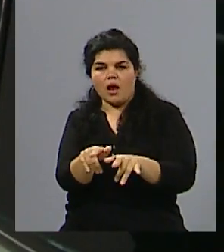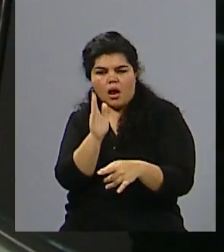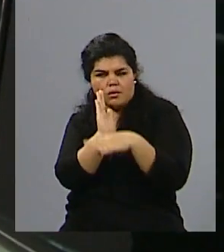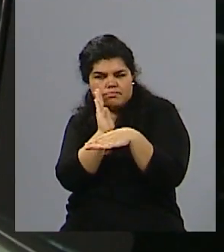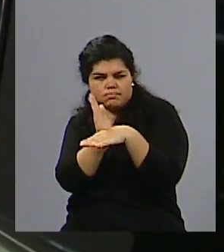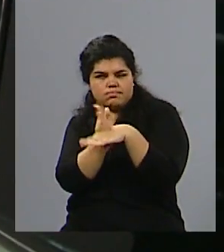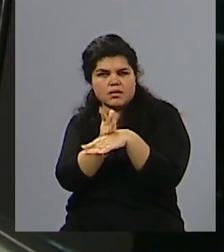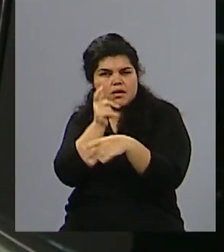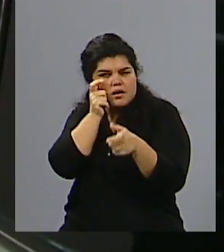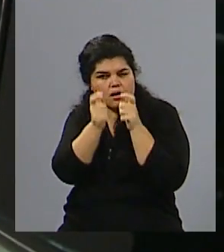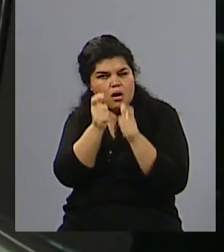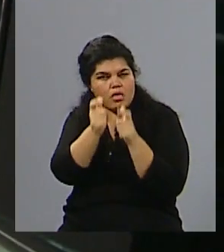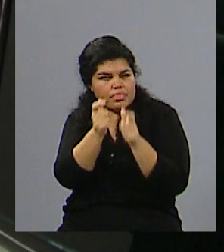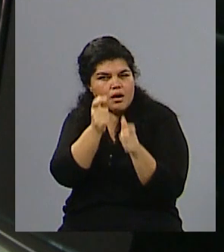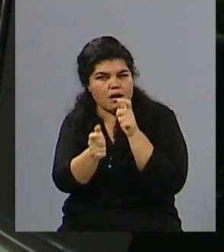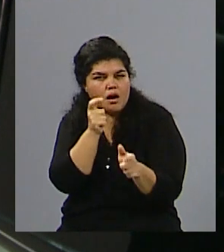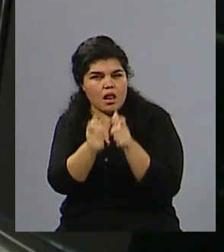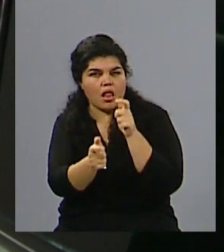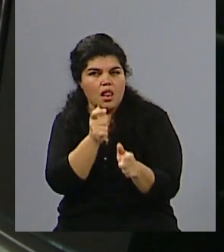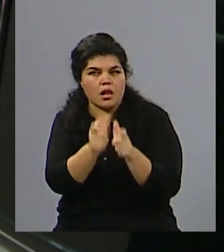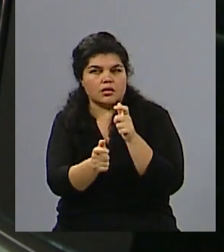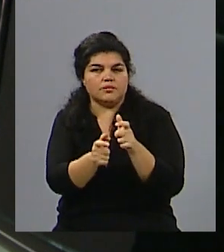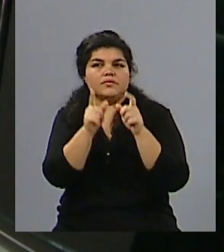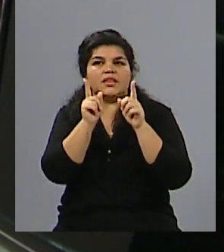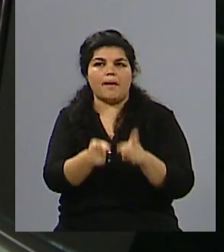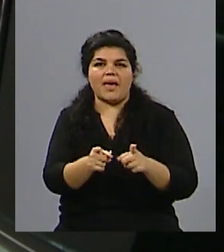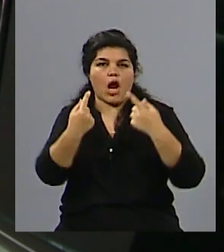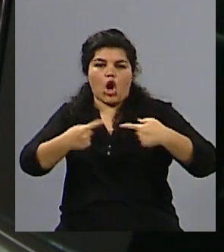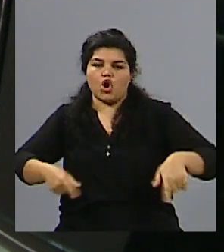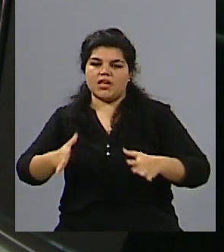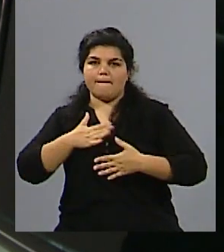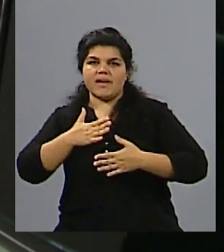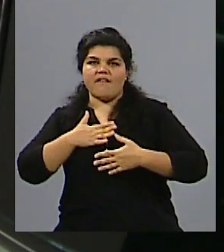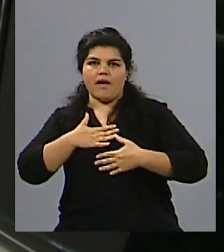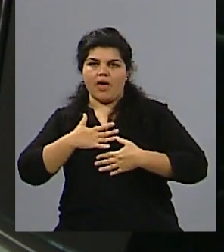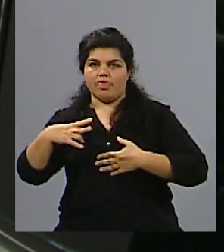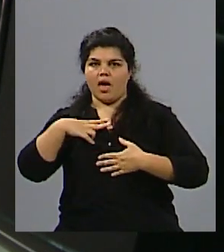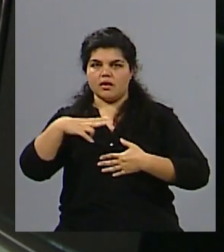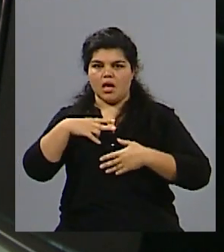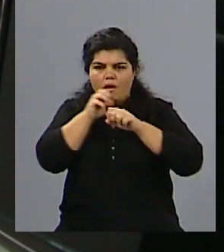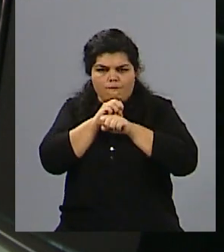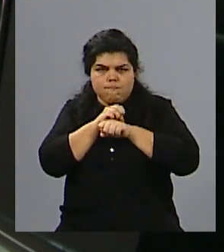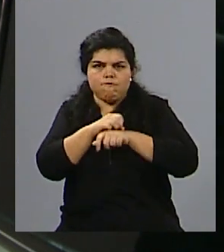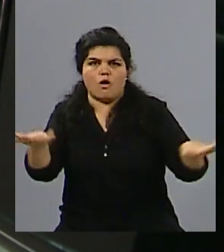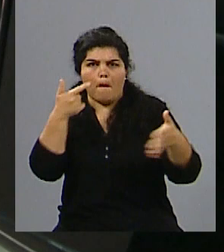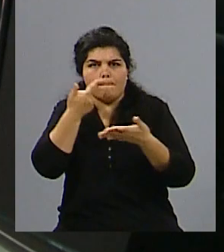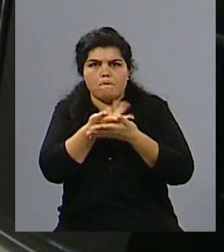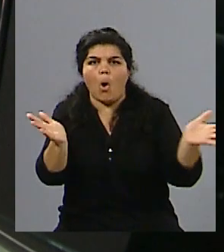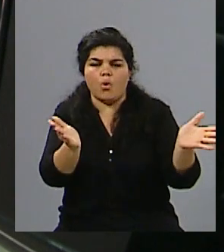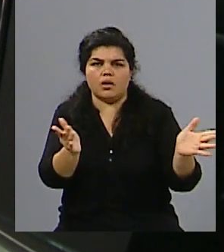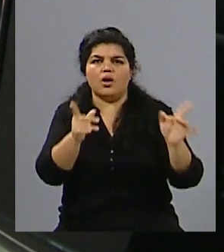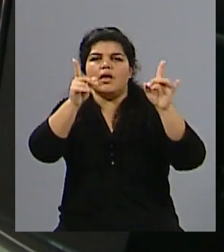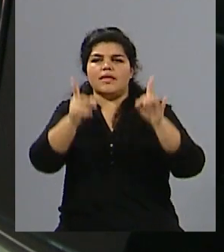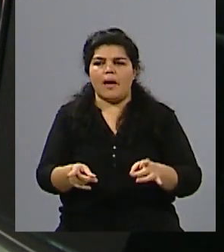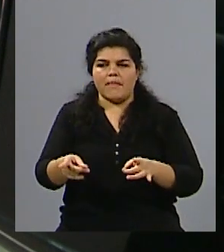control. Pienso en la difusión no consentida de material íntimo de nosotras. Pienso en la sextorsión,